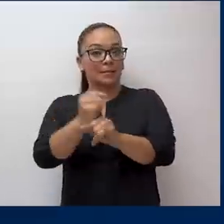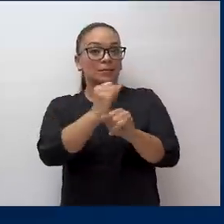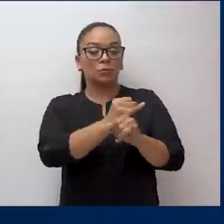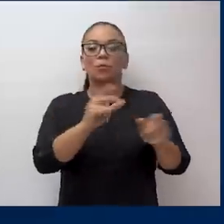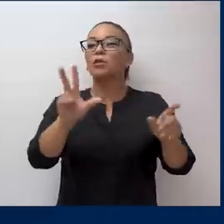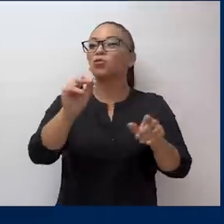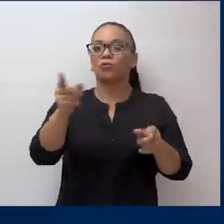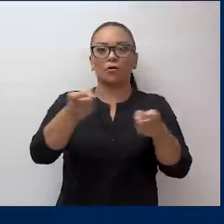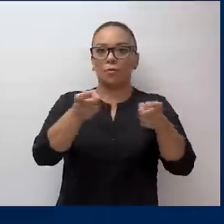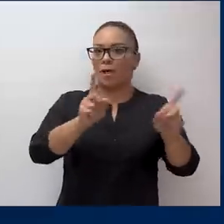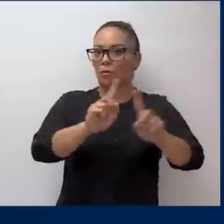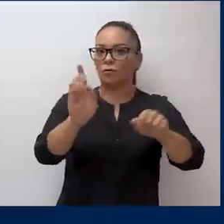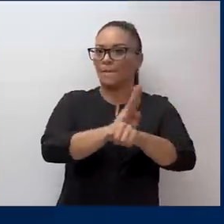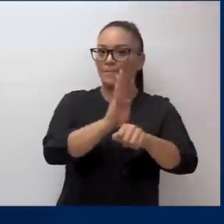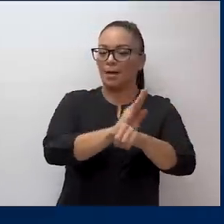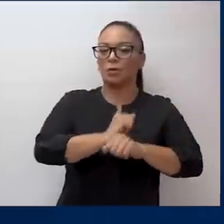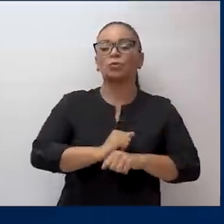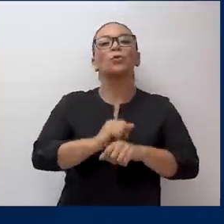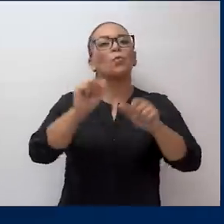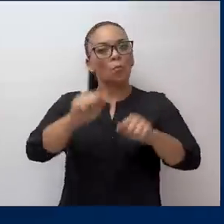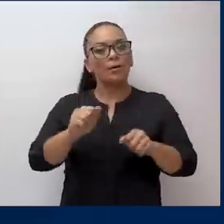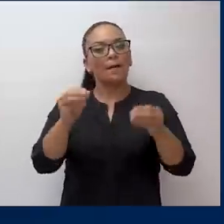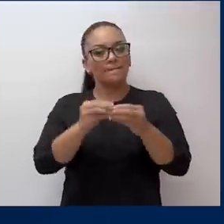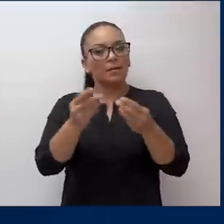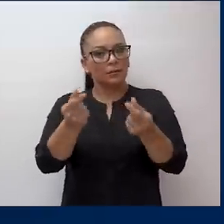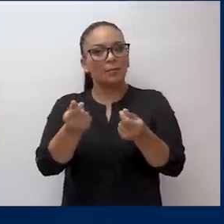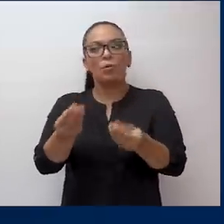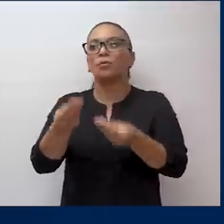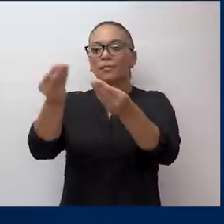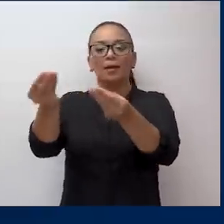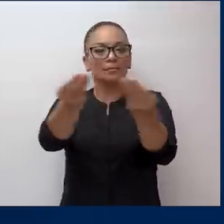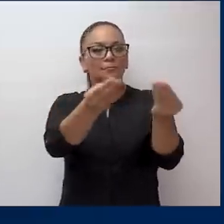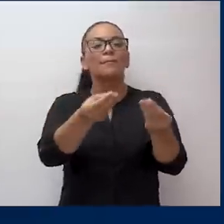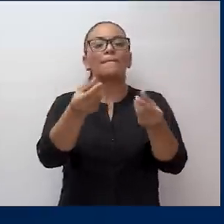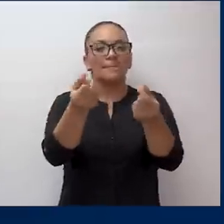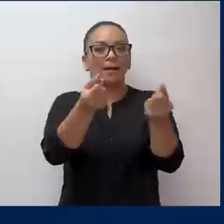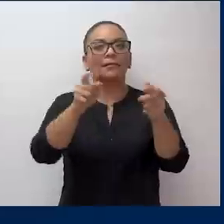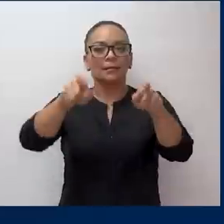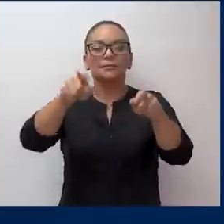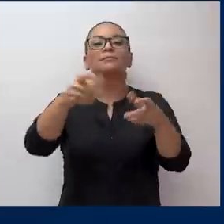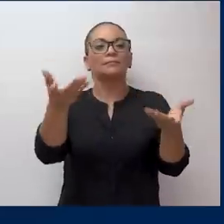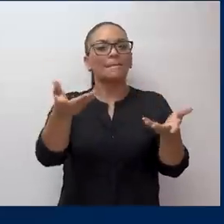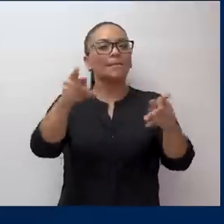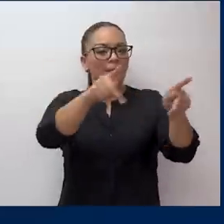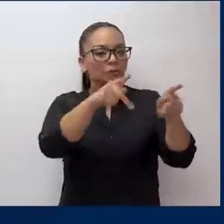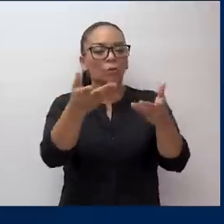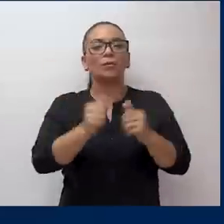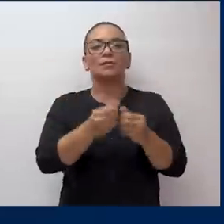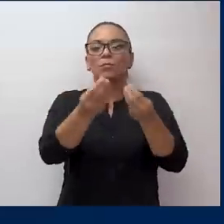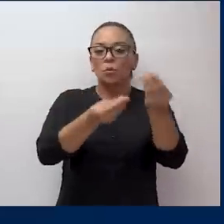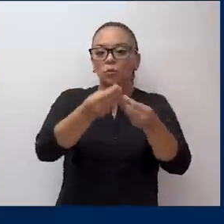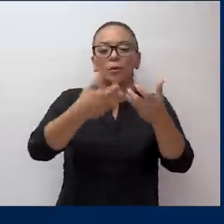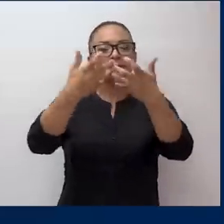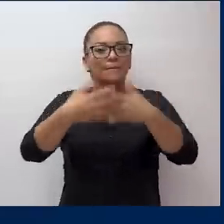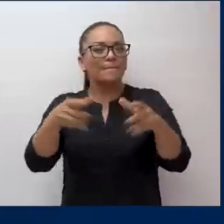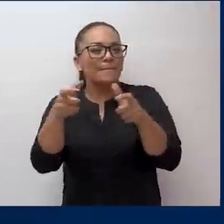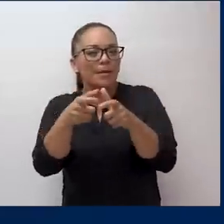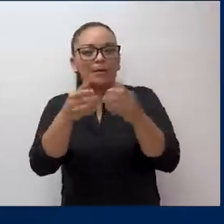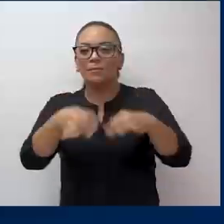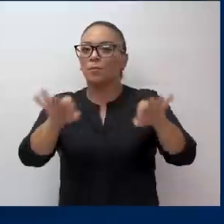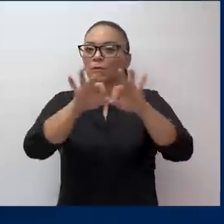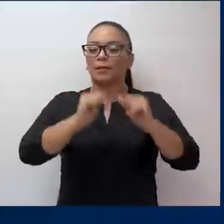medio de entes no regulados, que no sean bancos, le pueda llegar la plata a las entidades que lo requieren y a las pequeñas empresas y a los productores.